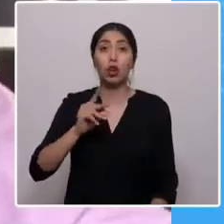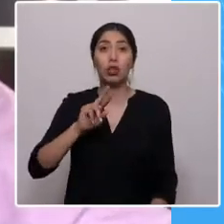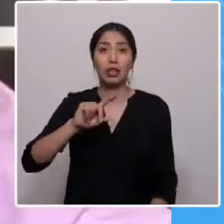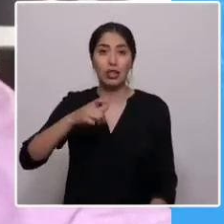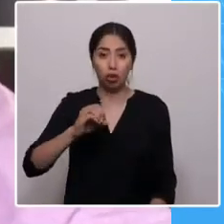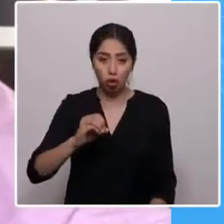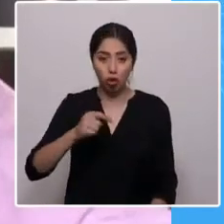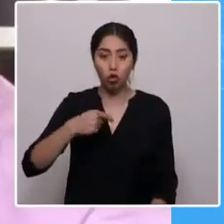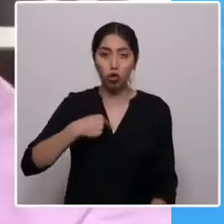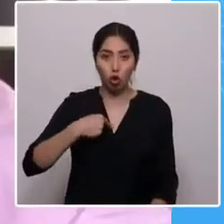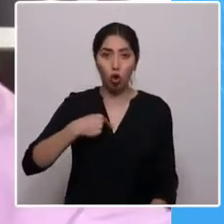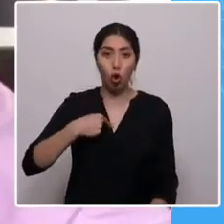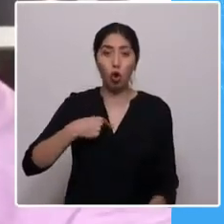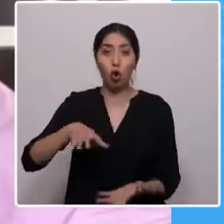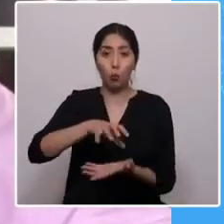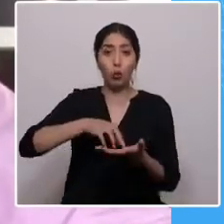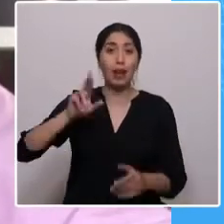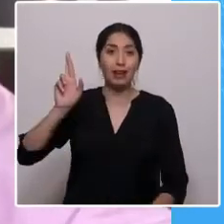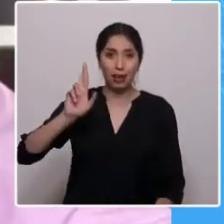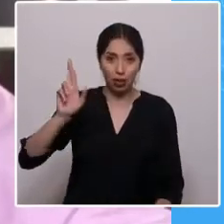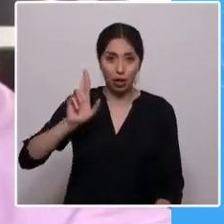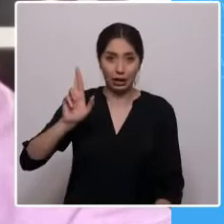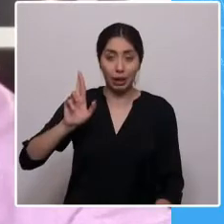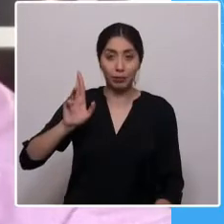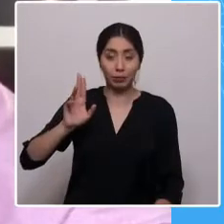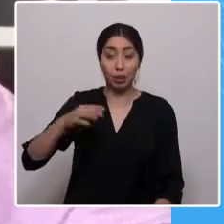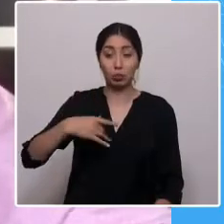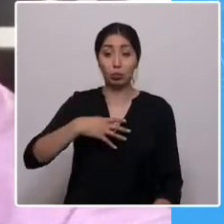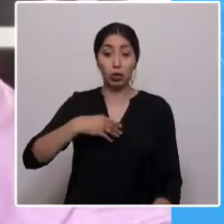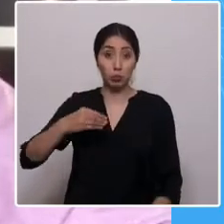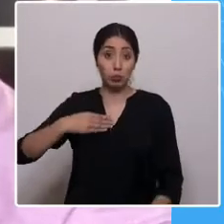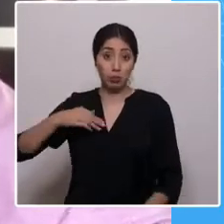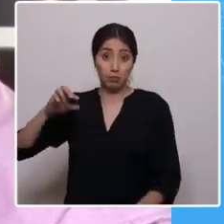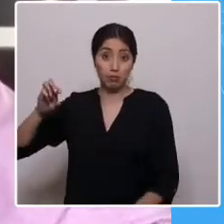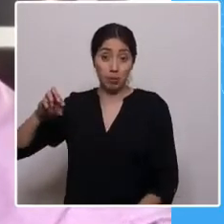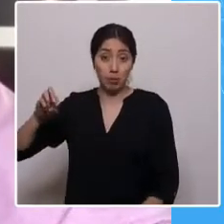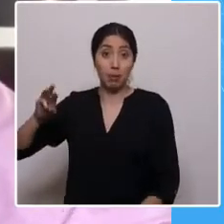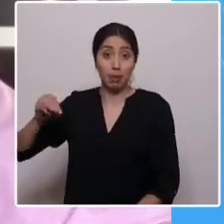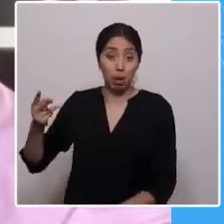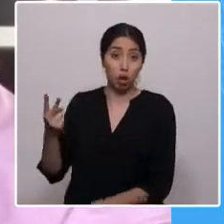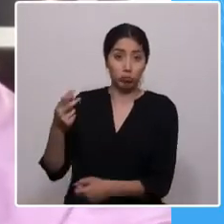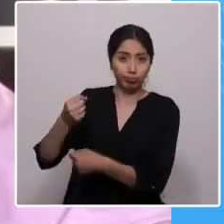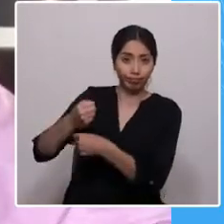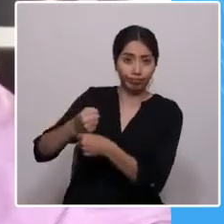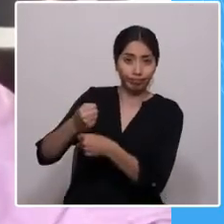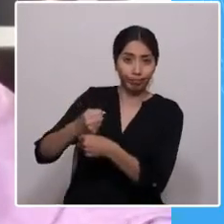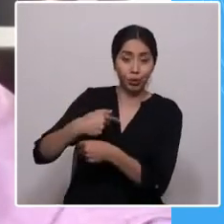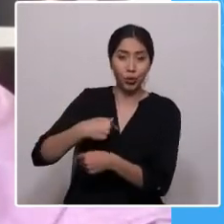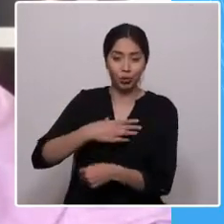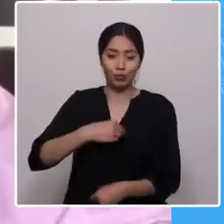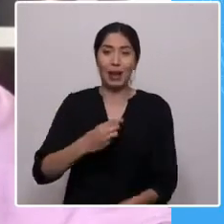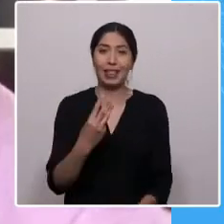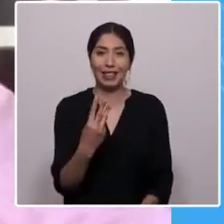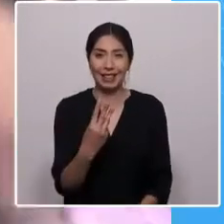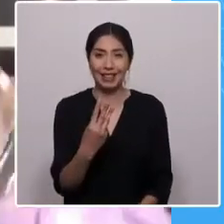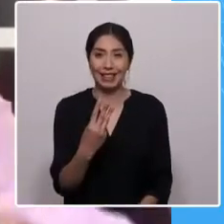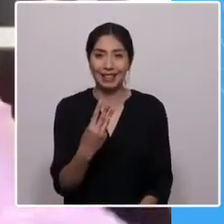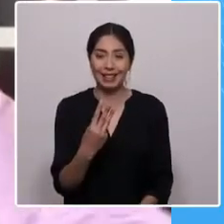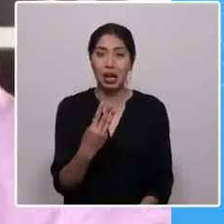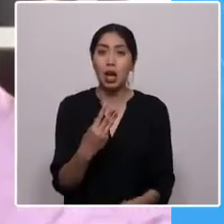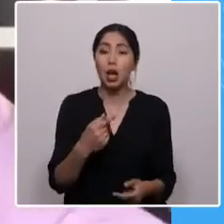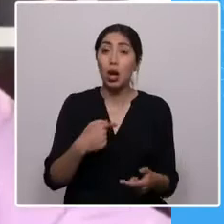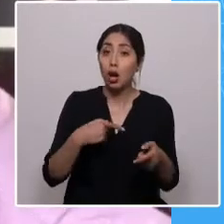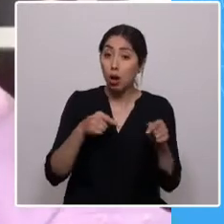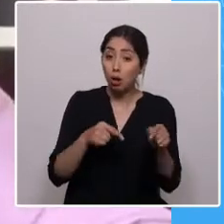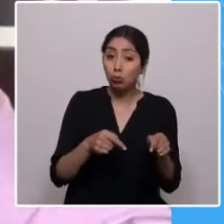de Recoleta, hijo de dos grandes trabajadores de este país como Enzo y Margarita. Padre de tres hermosos hijos, Leticia, Joaquín y María Gracia. Esposo amante